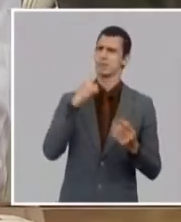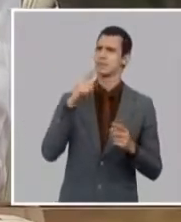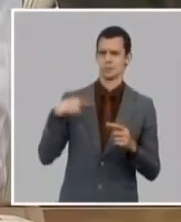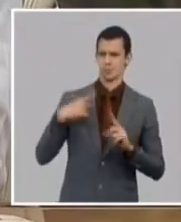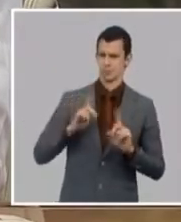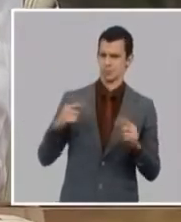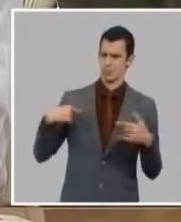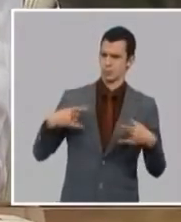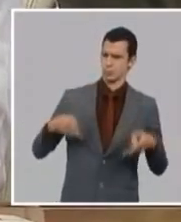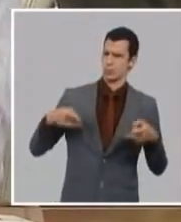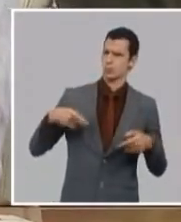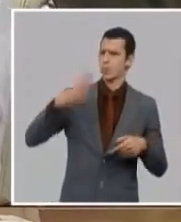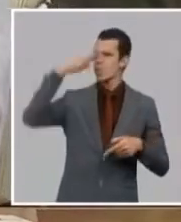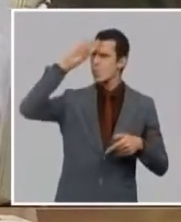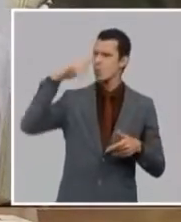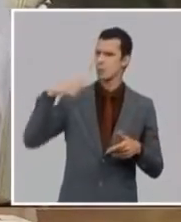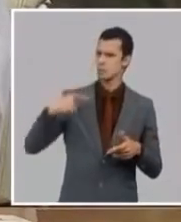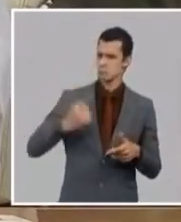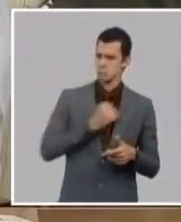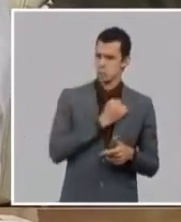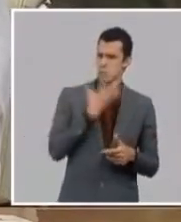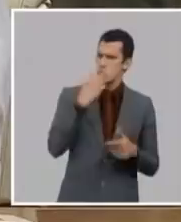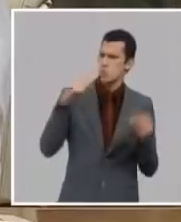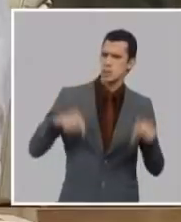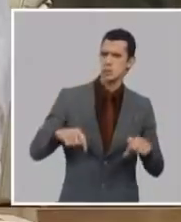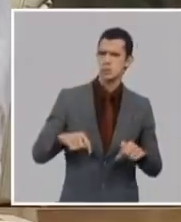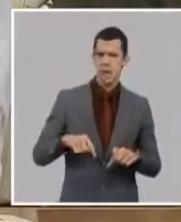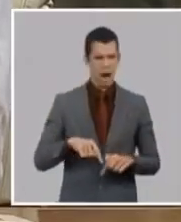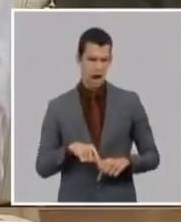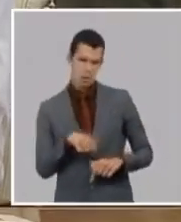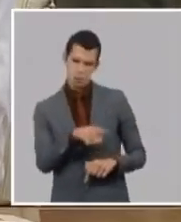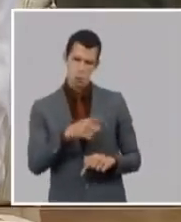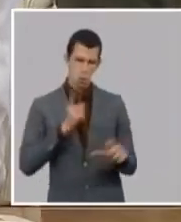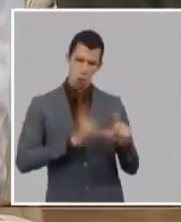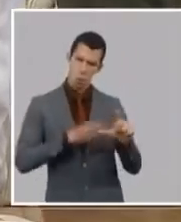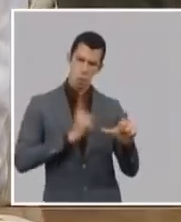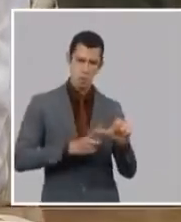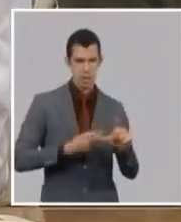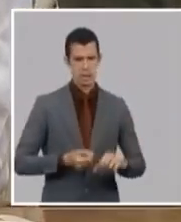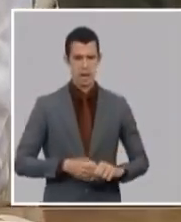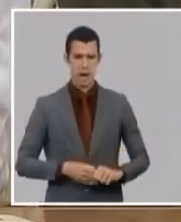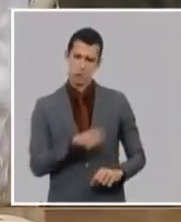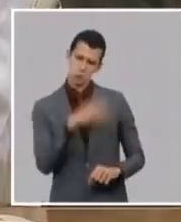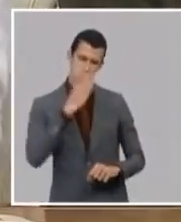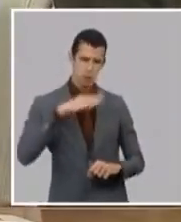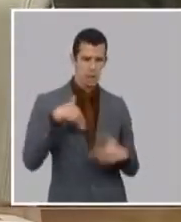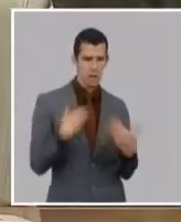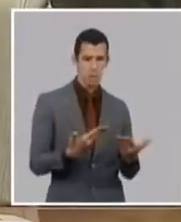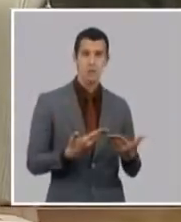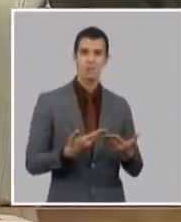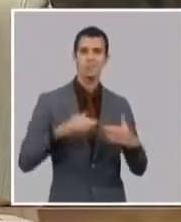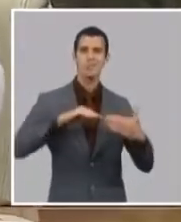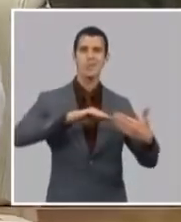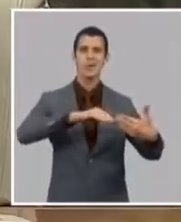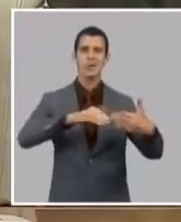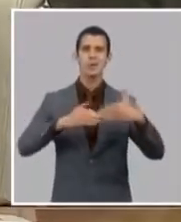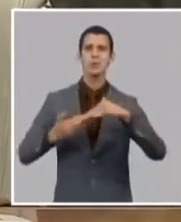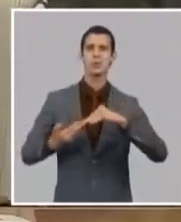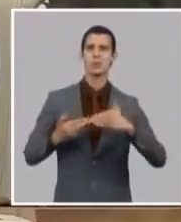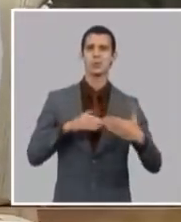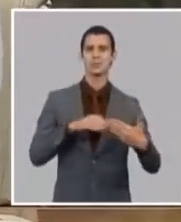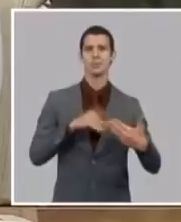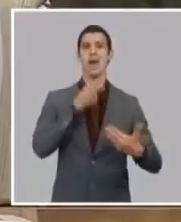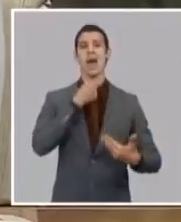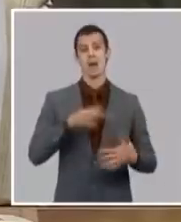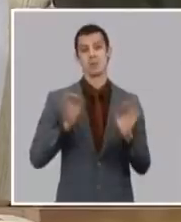llenos de llenos de mentiras mira aquí apunté algunas dijeron que el general de ejército se había ido para Caracas el general de